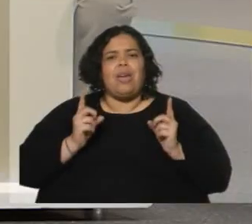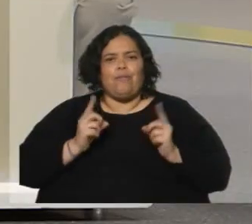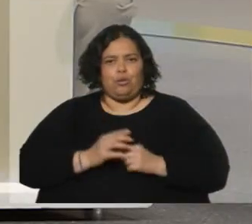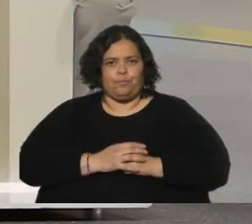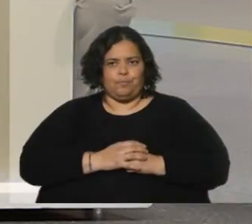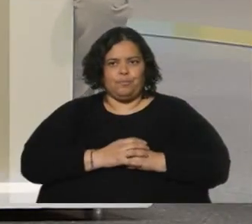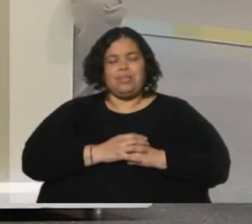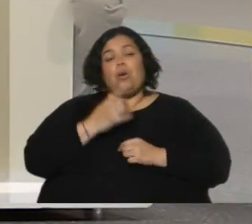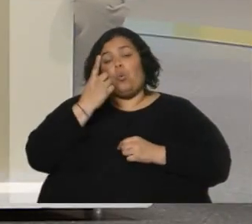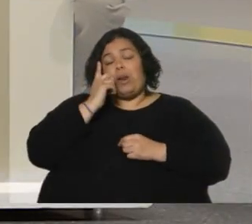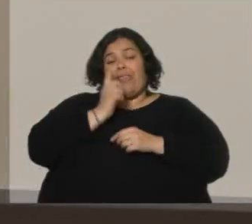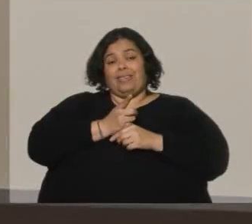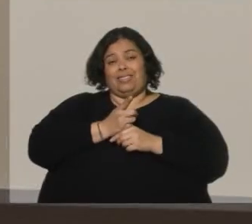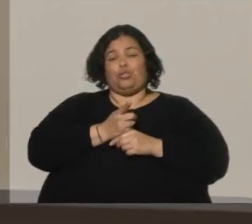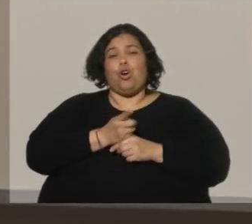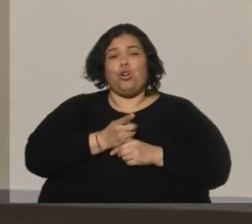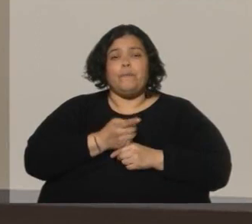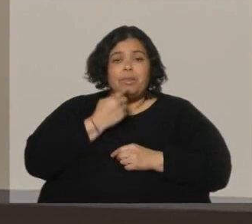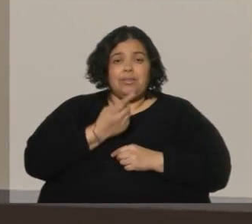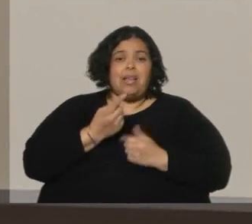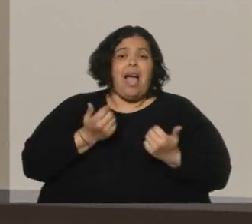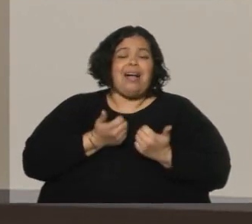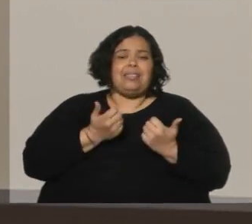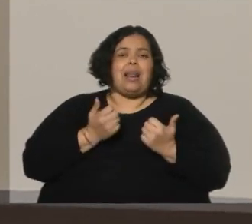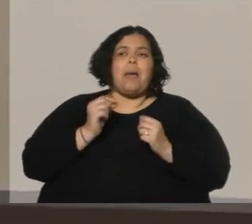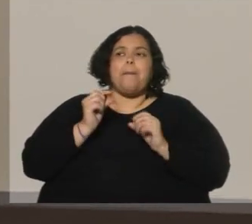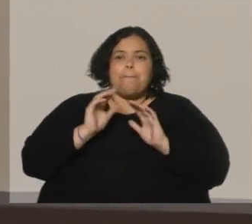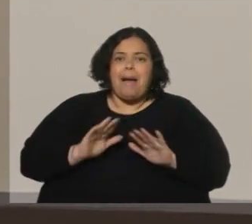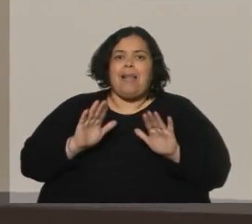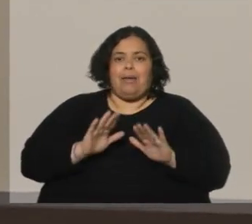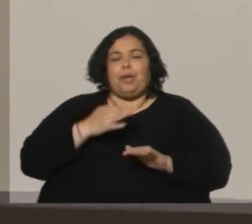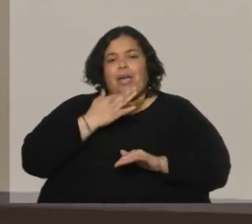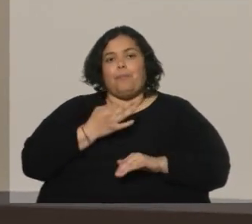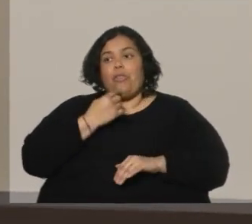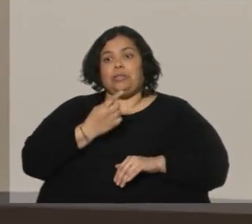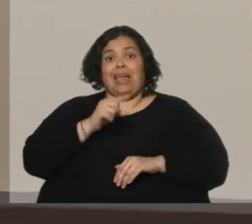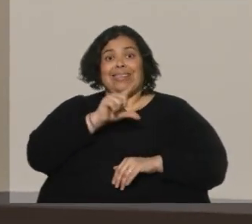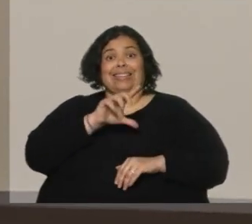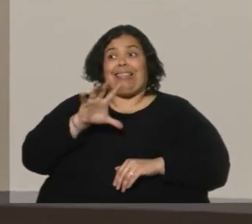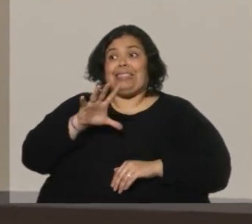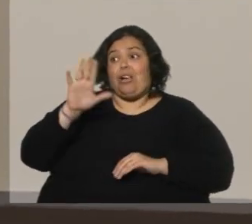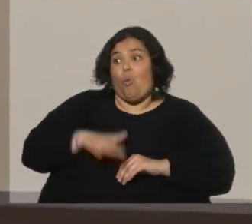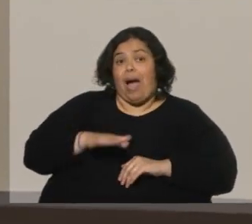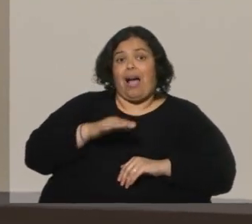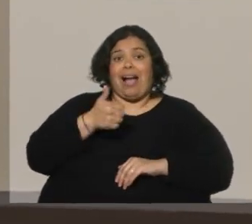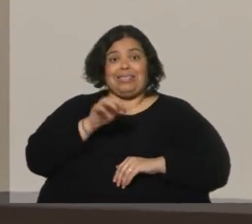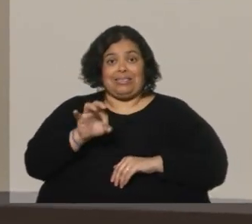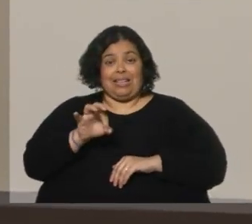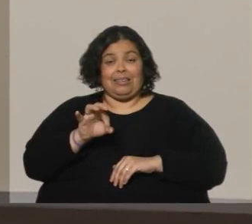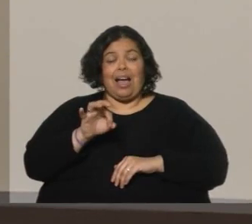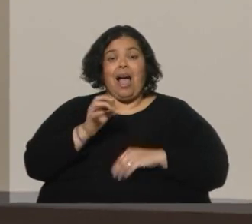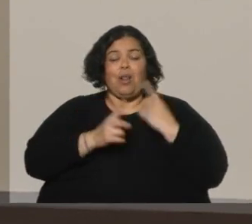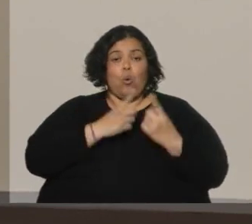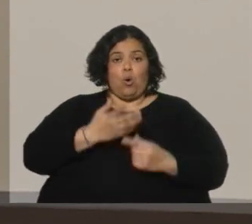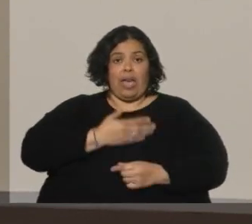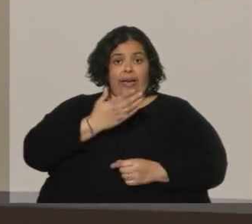se tomaron es justamente hacer esas transiciones un poco más lentas. Por eso la queja de que se bajara de 75 a 60 en algunas zonas, en parte era